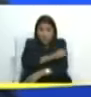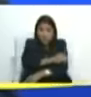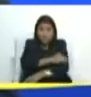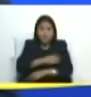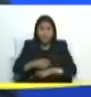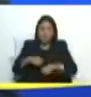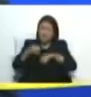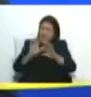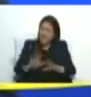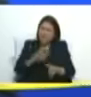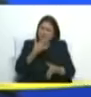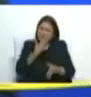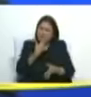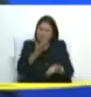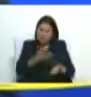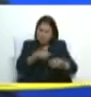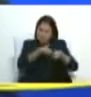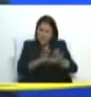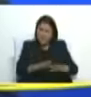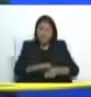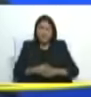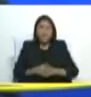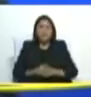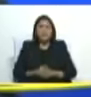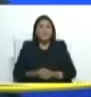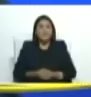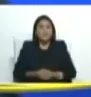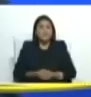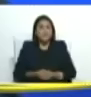suspenda el referéndum decían los ven de patria